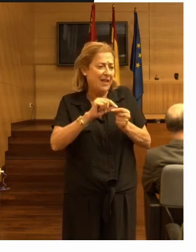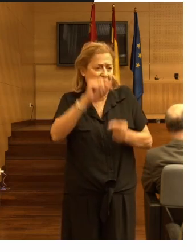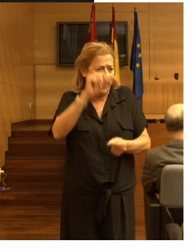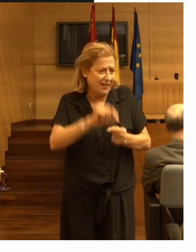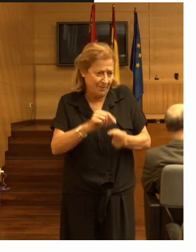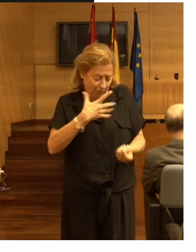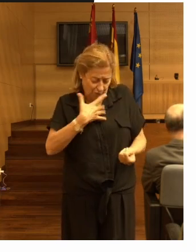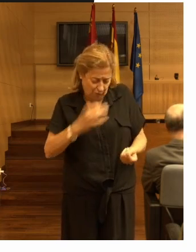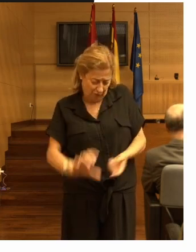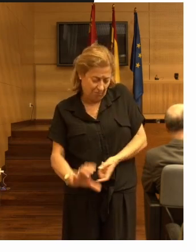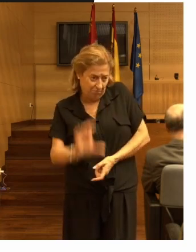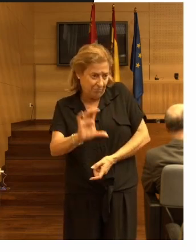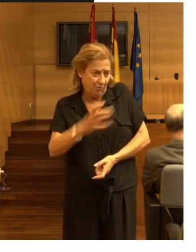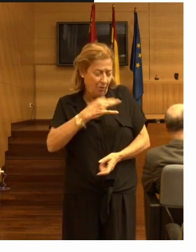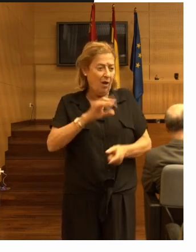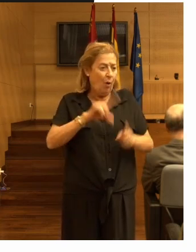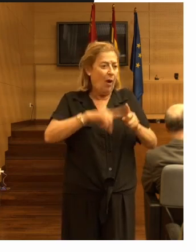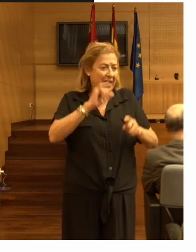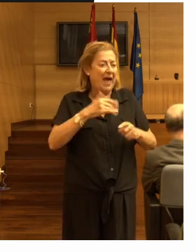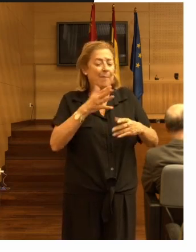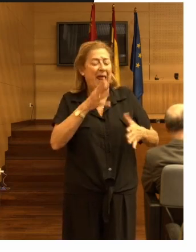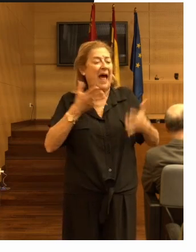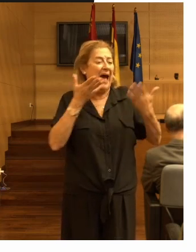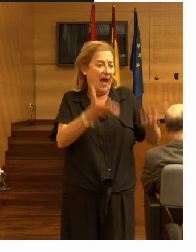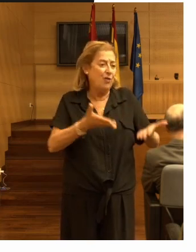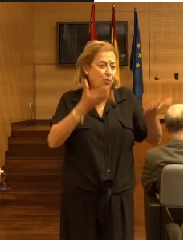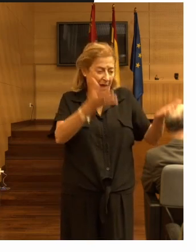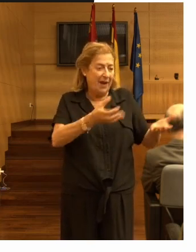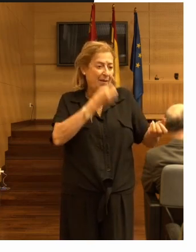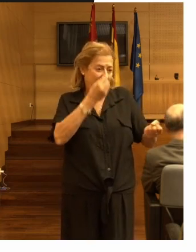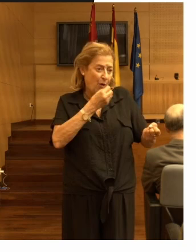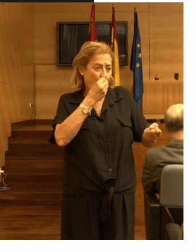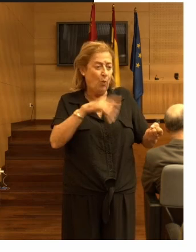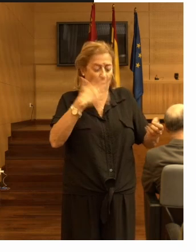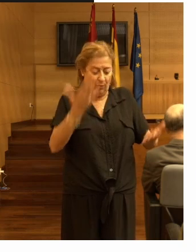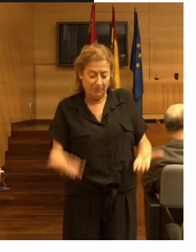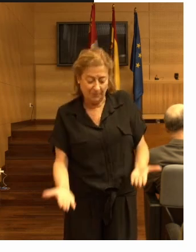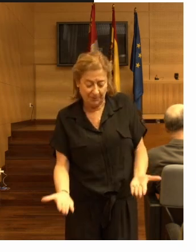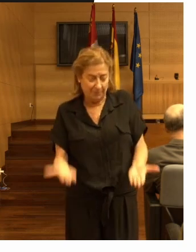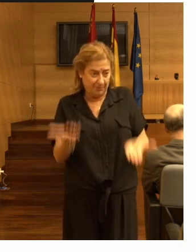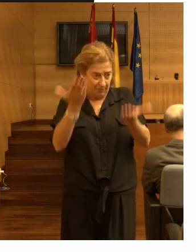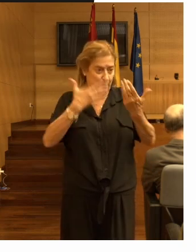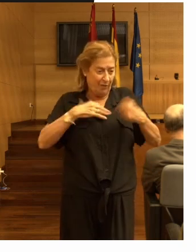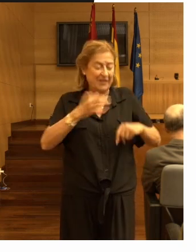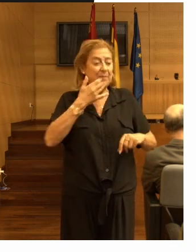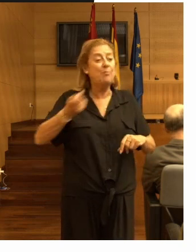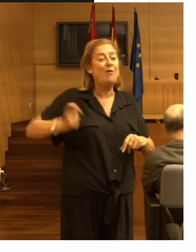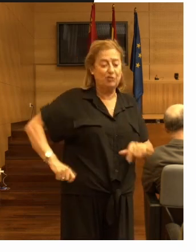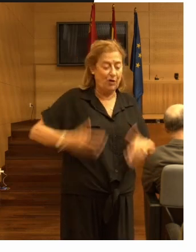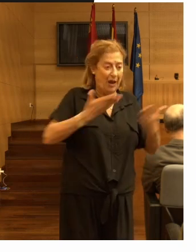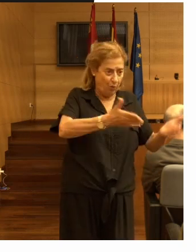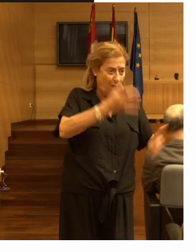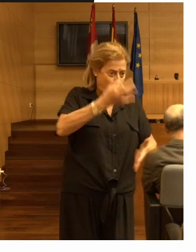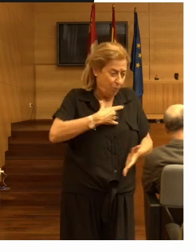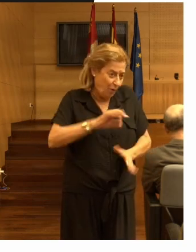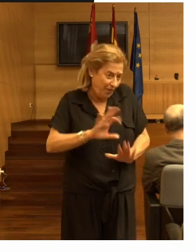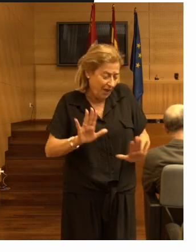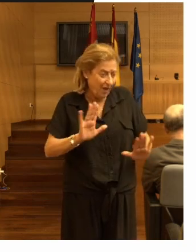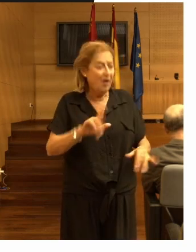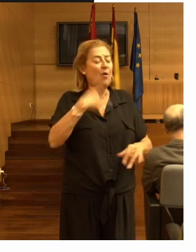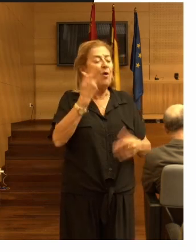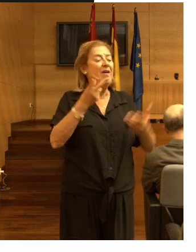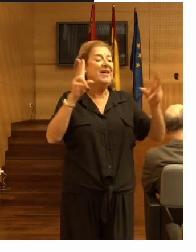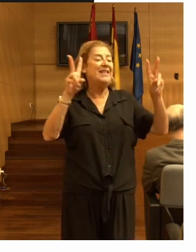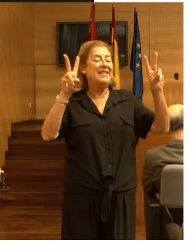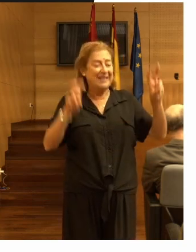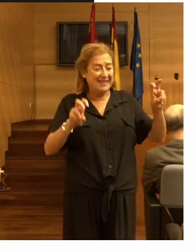y va con carro elevador que puede ayudar a la asistencia cuando la tienen que prestar los profesionales luego el